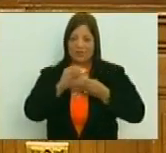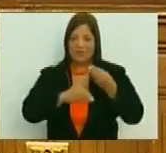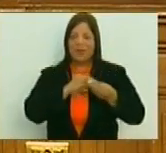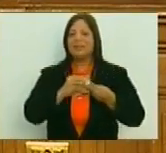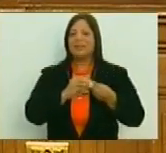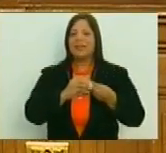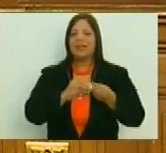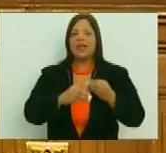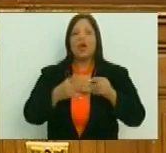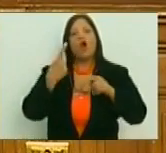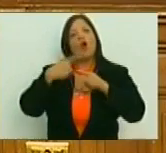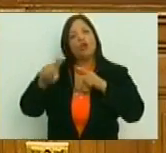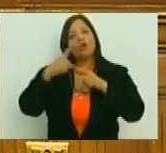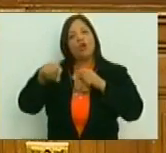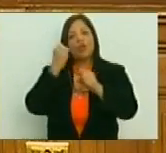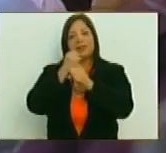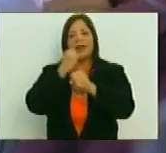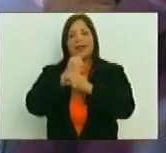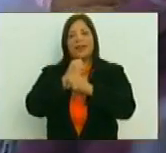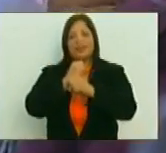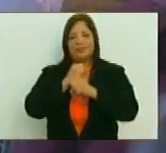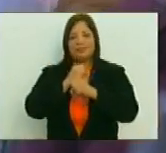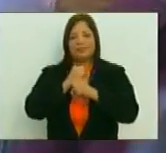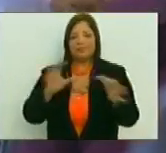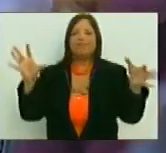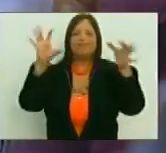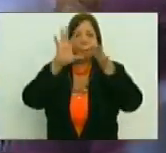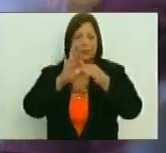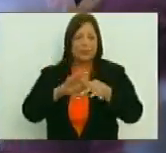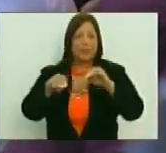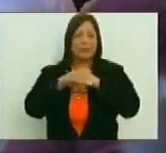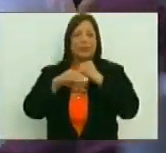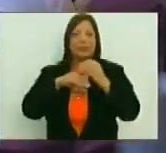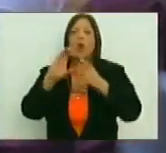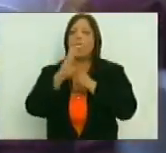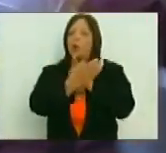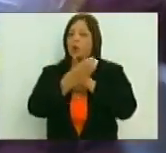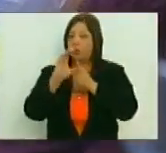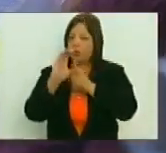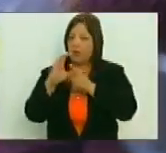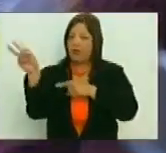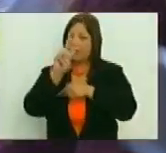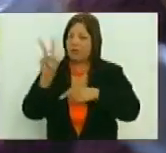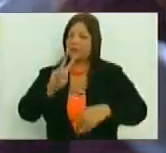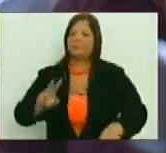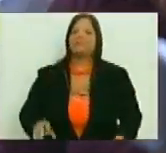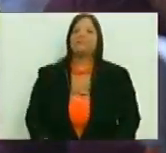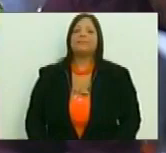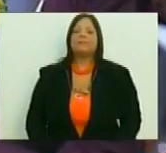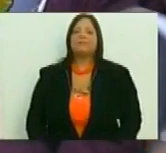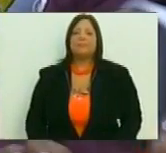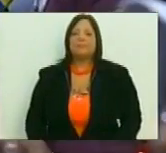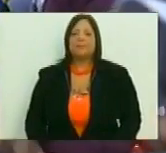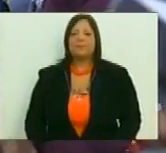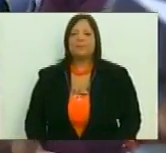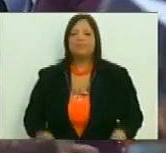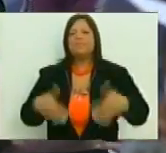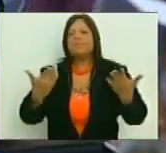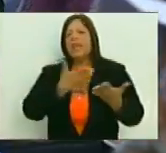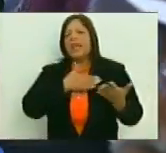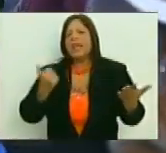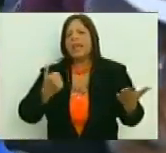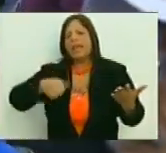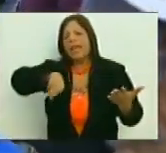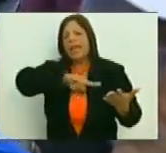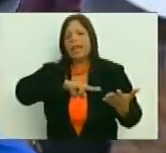como para otras tareas que están vinculadas a nuestro quehacer cultural venezolano. ¿Qué queremos hacer